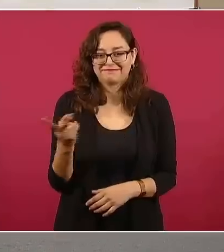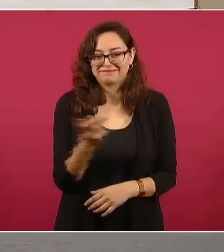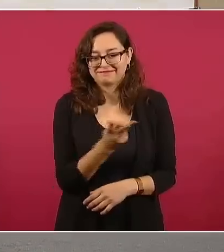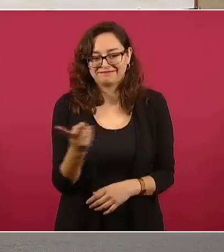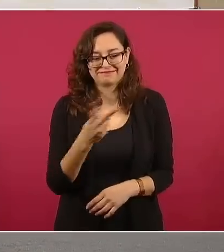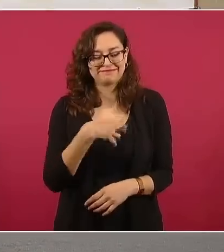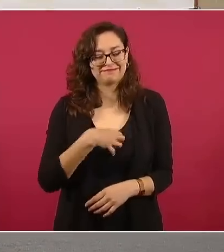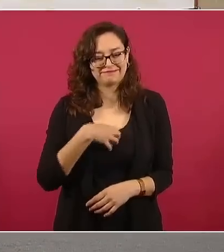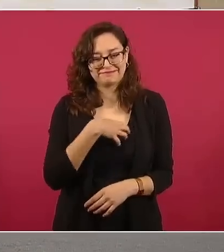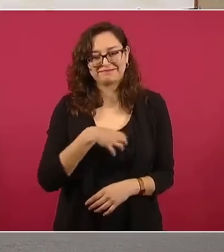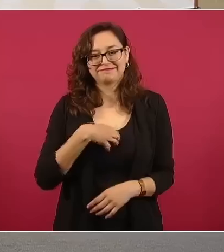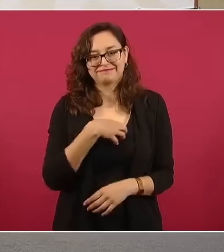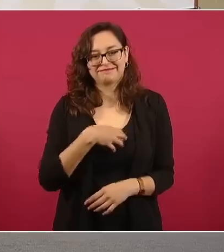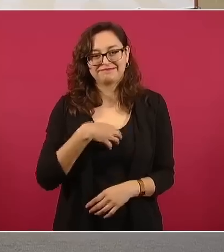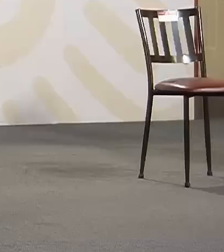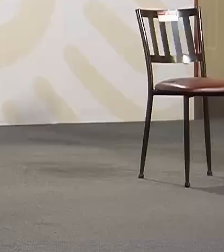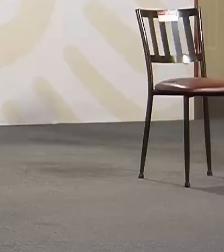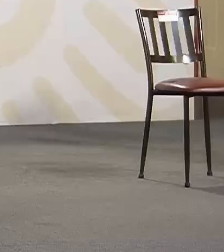casos. Muchas gracias.